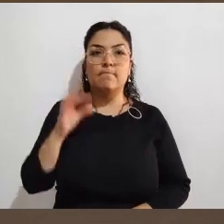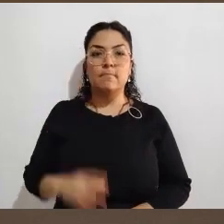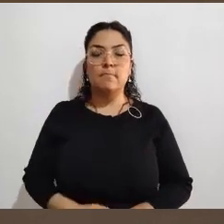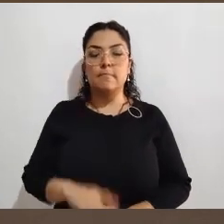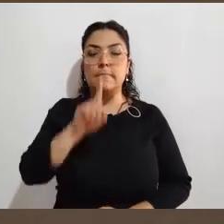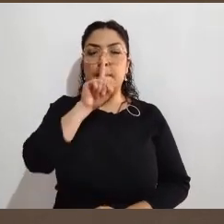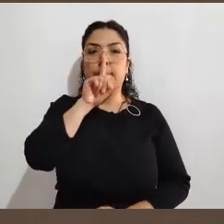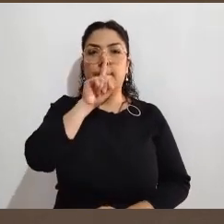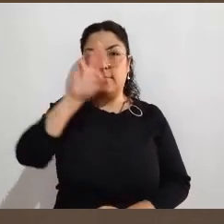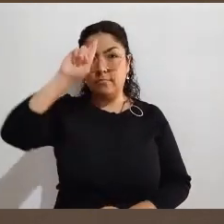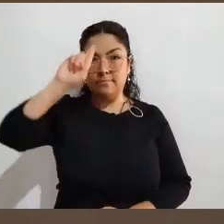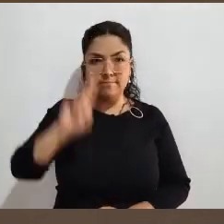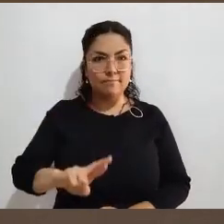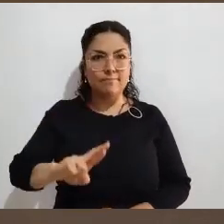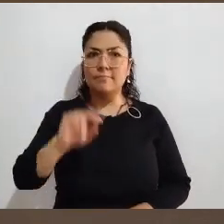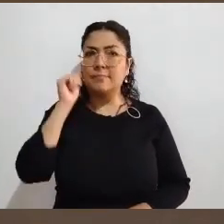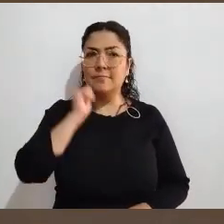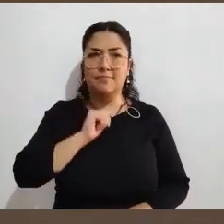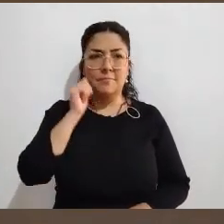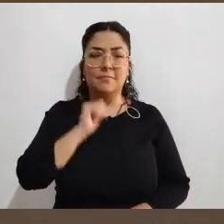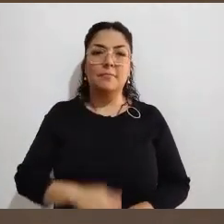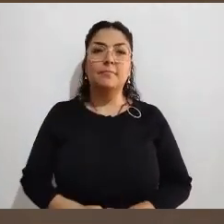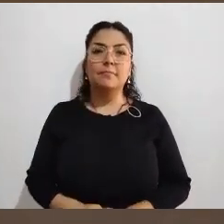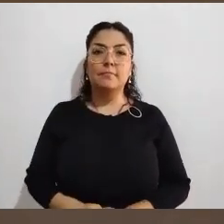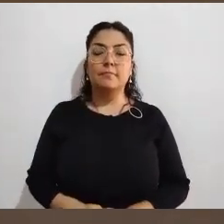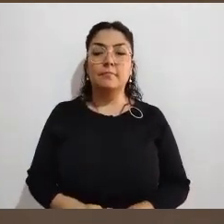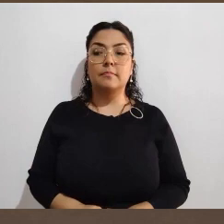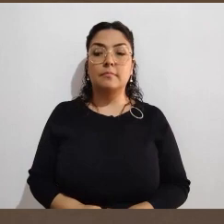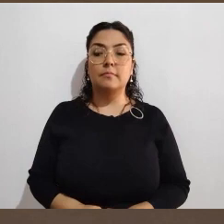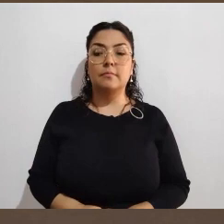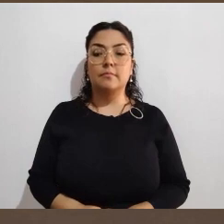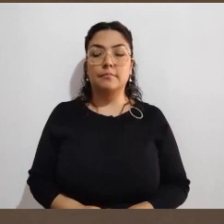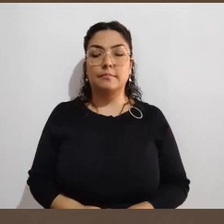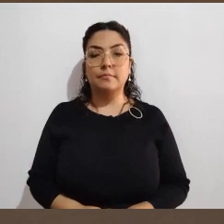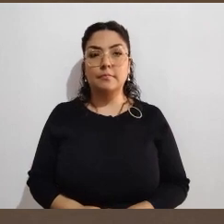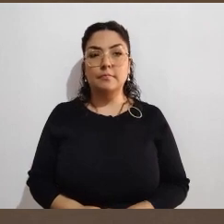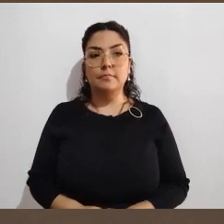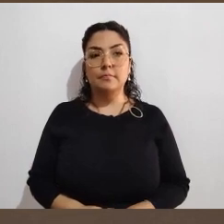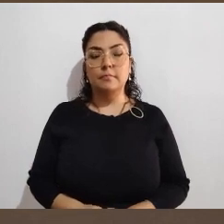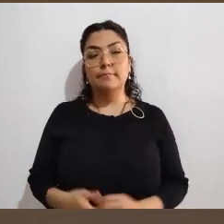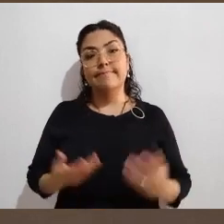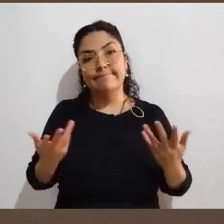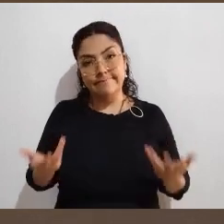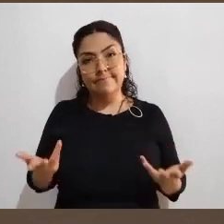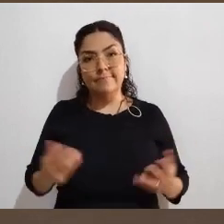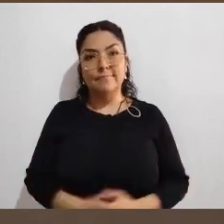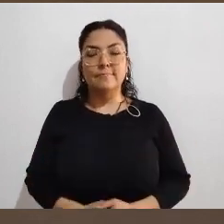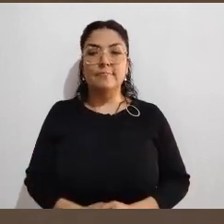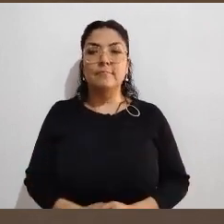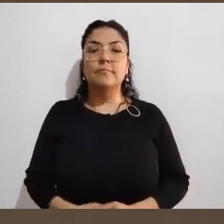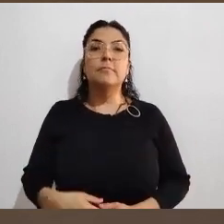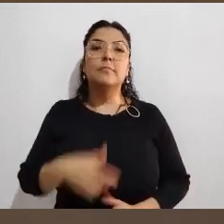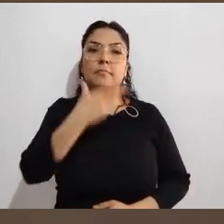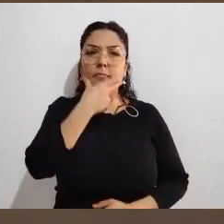facultades que tienen tanto los funcionarios de las mesas directivas de Casilla como los representantes partidistas. Entonces,